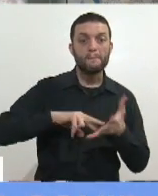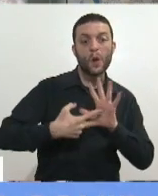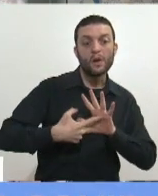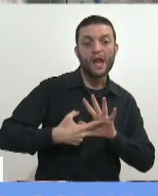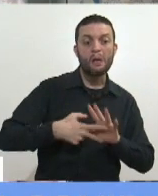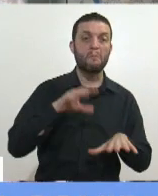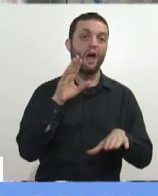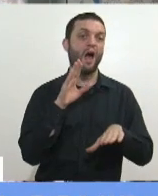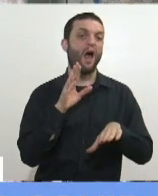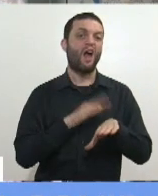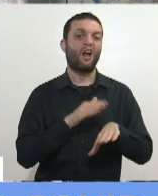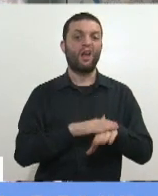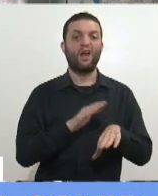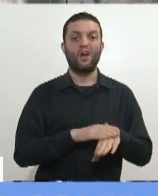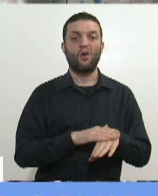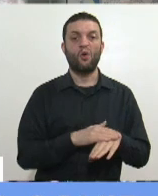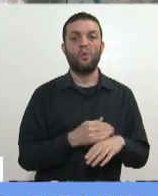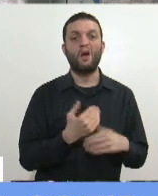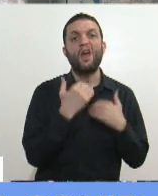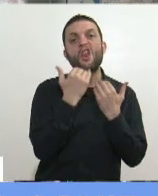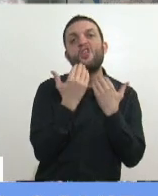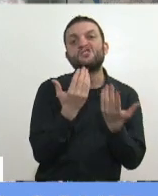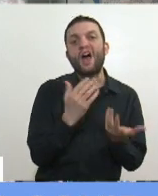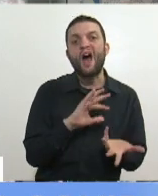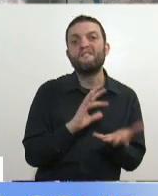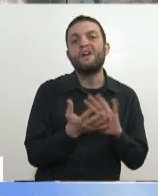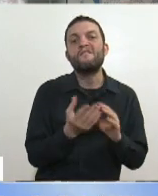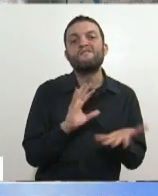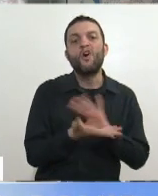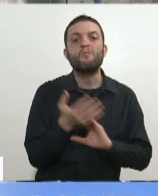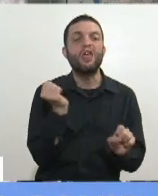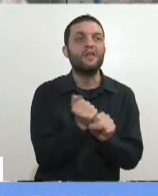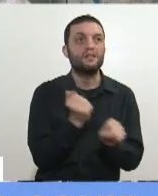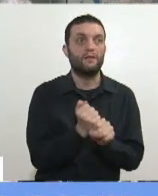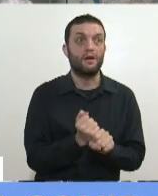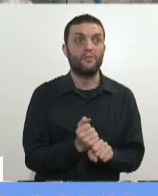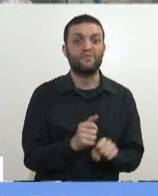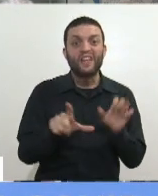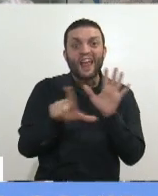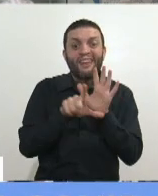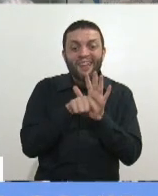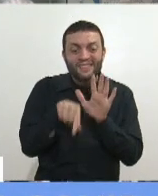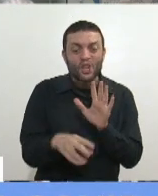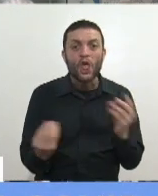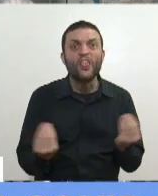Lo que queremos resolver con esta ley es un problema de ego